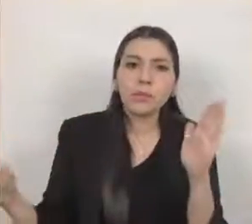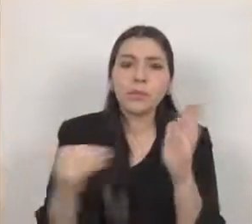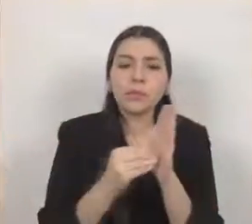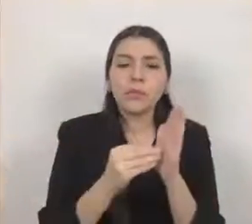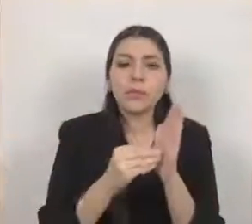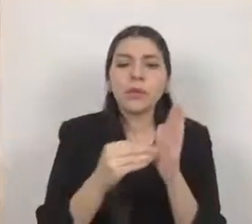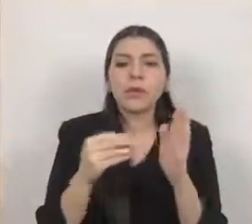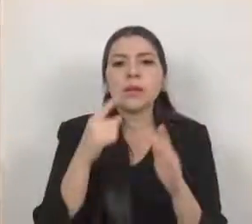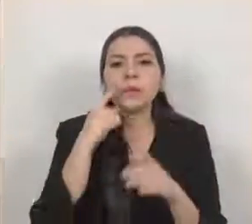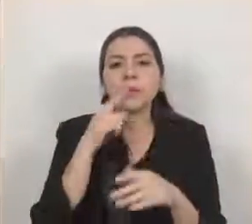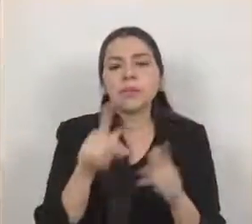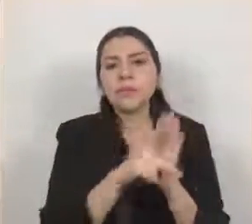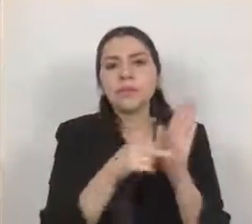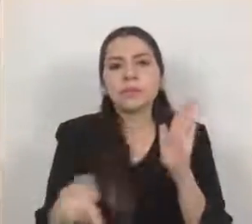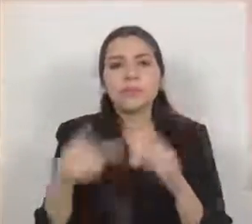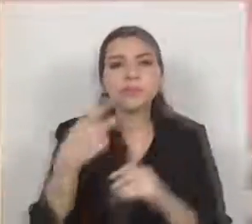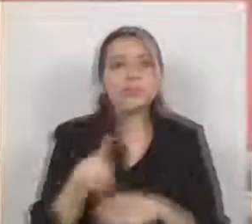presidenta gracias gracias gracias gracias